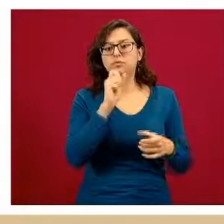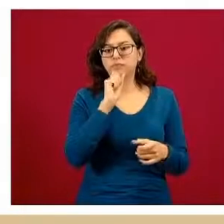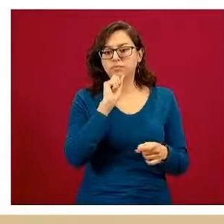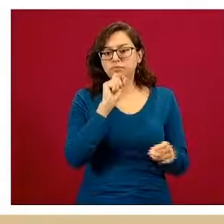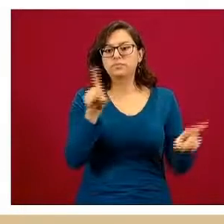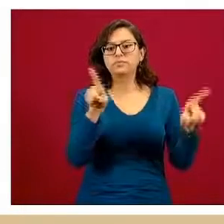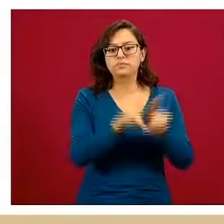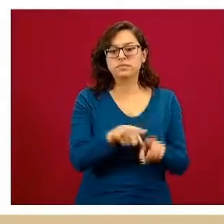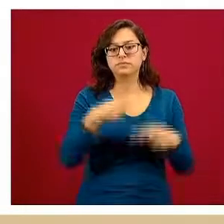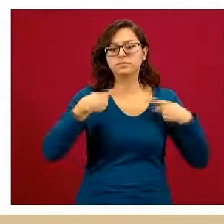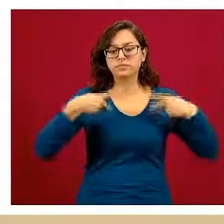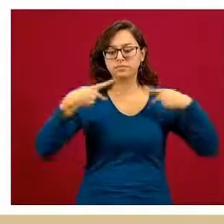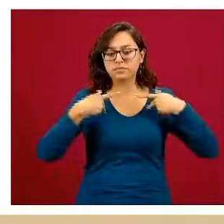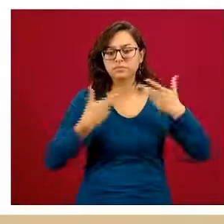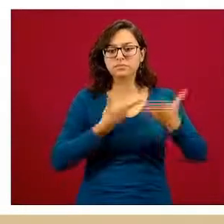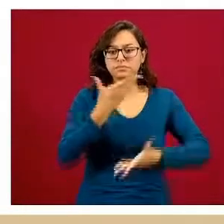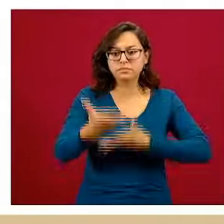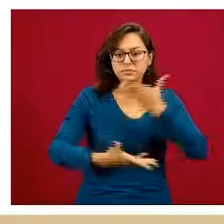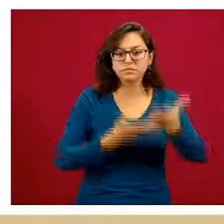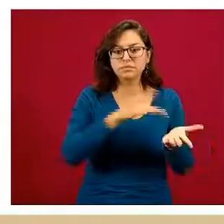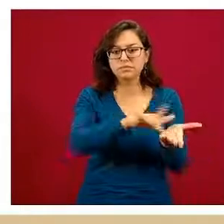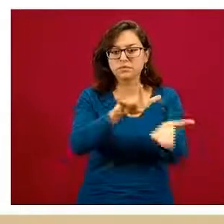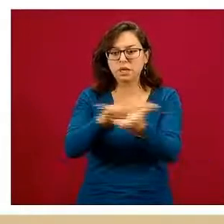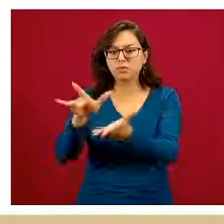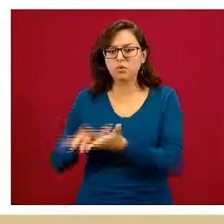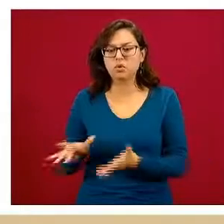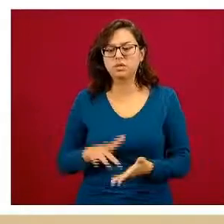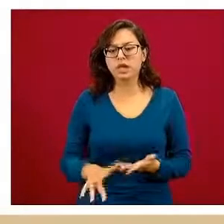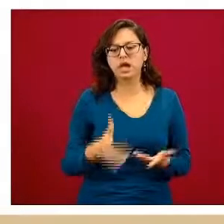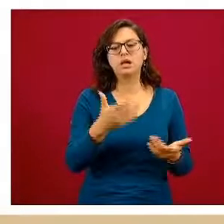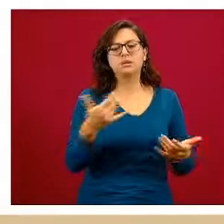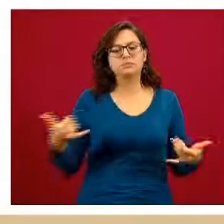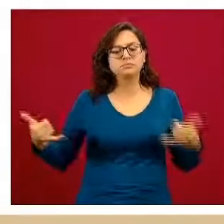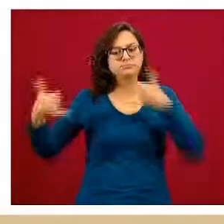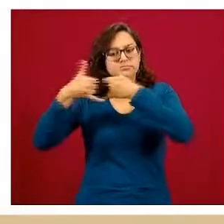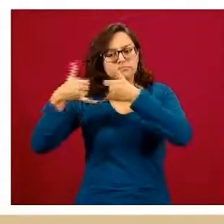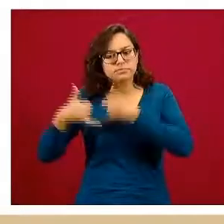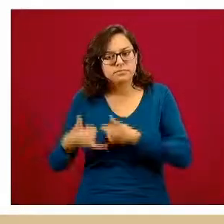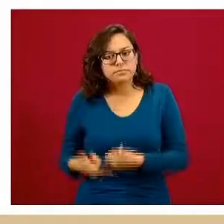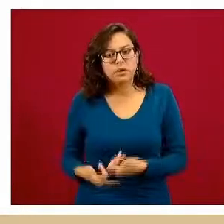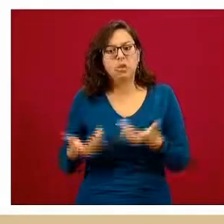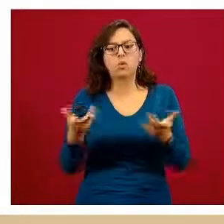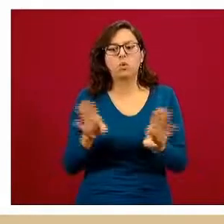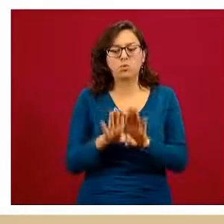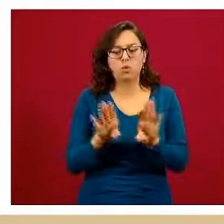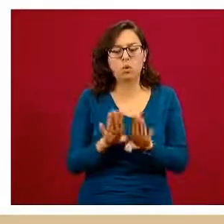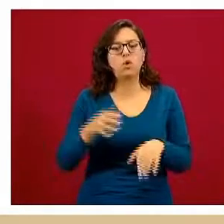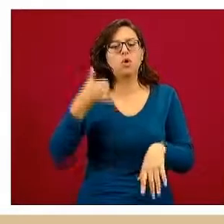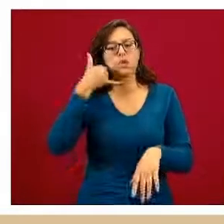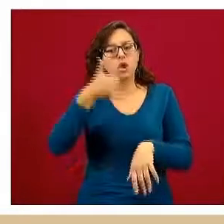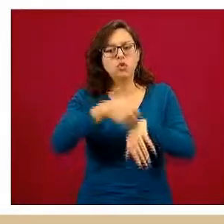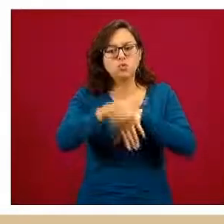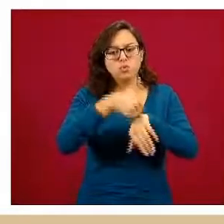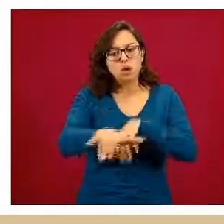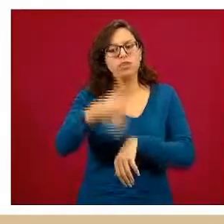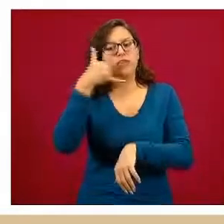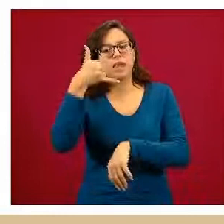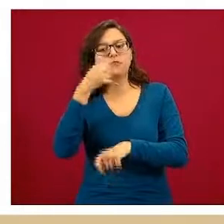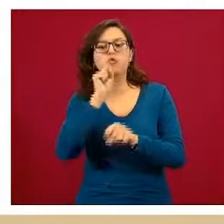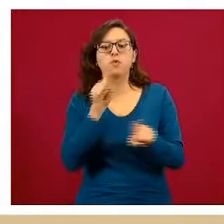orientación en salud mental. Estos números, estas páginas están más